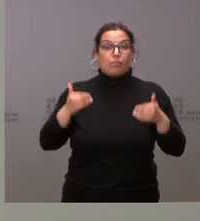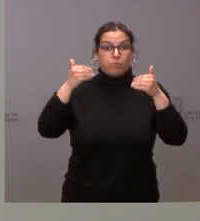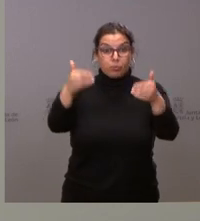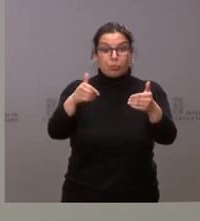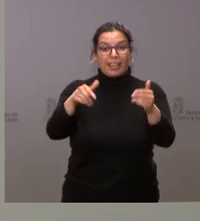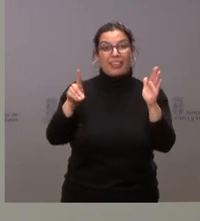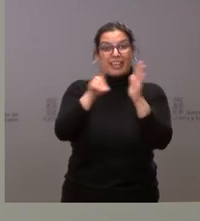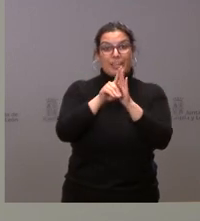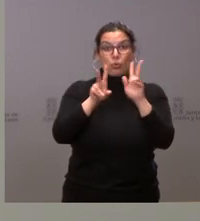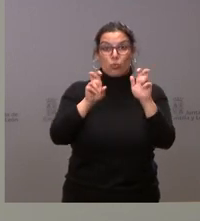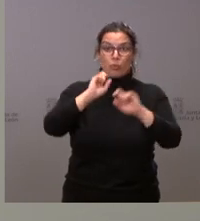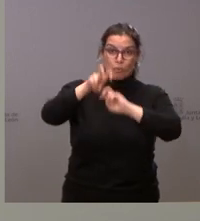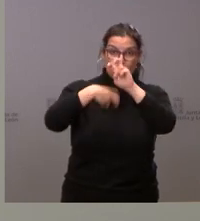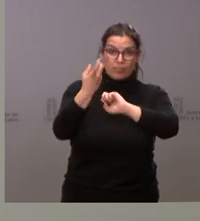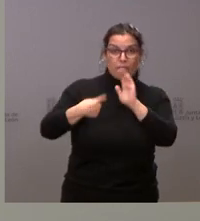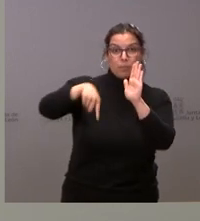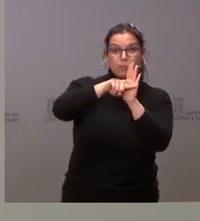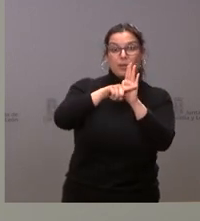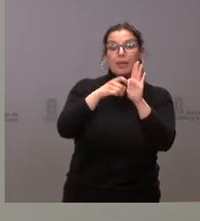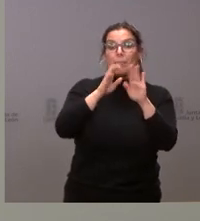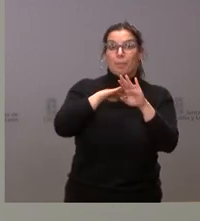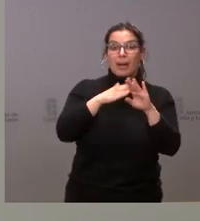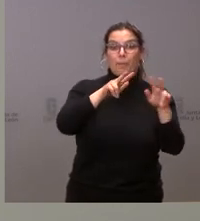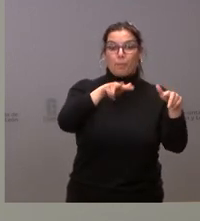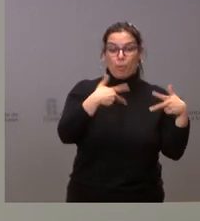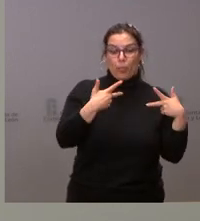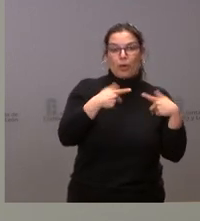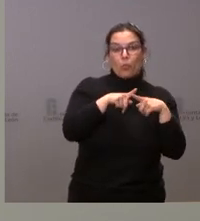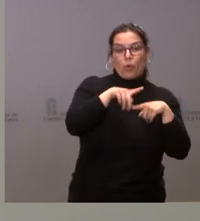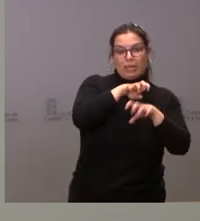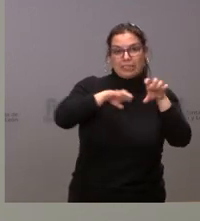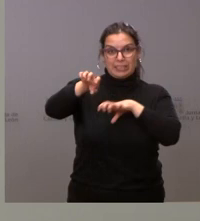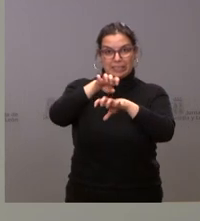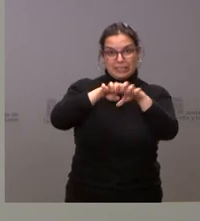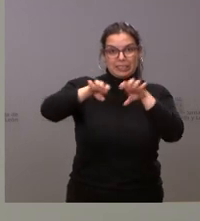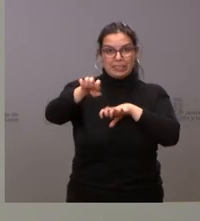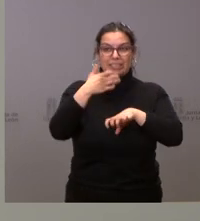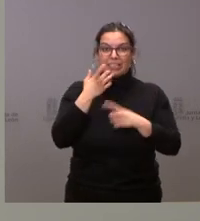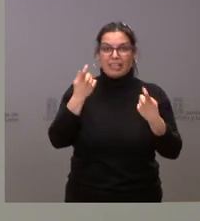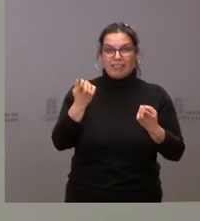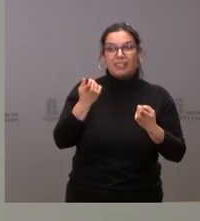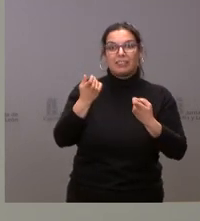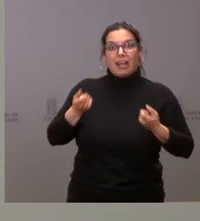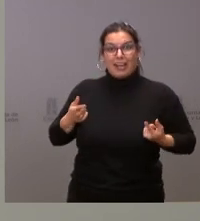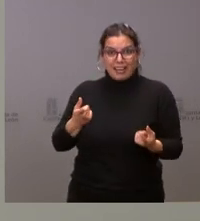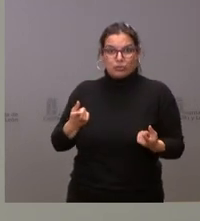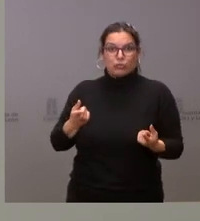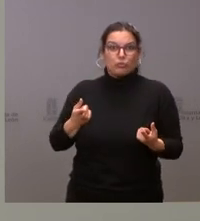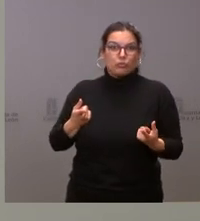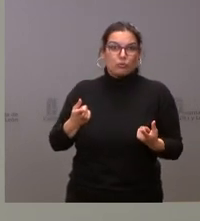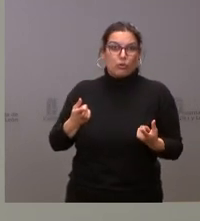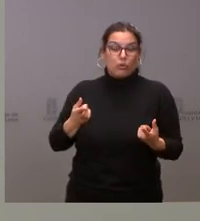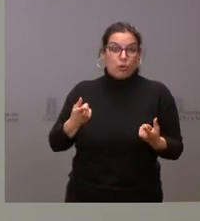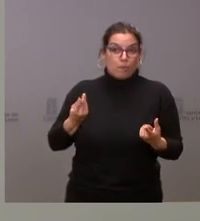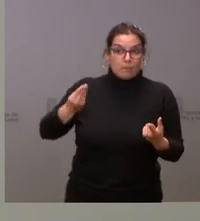decreto para contemplar las posibles modificaciones presupuestarias, rotaciones de créditos que fueran precisas para abordar los gastos en exceso que